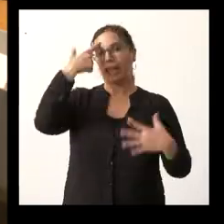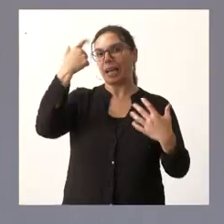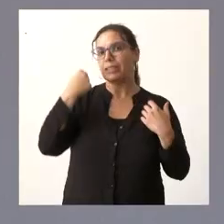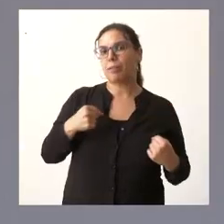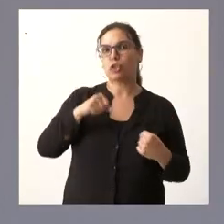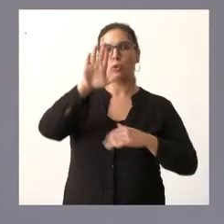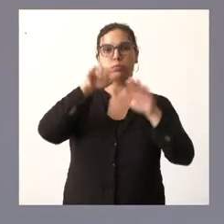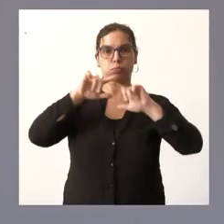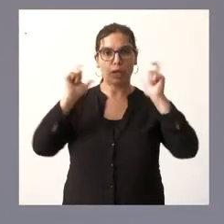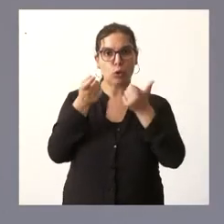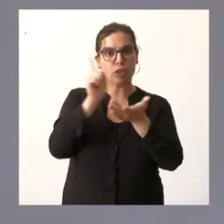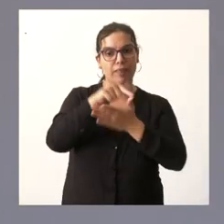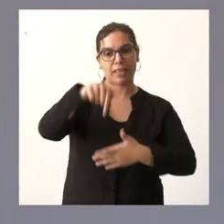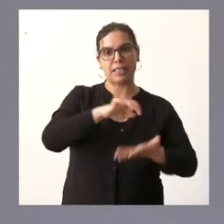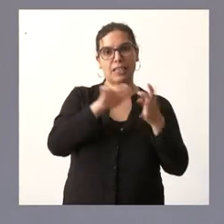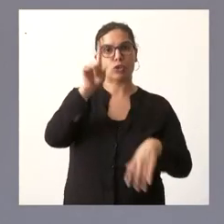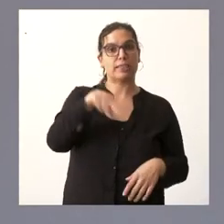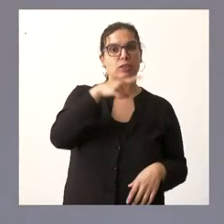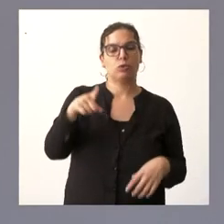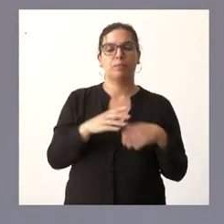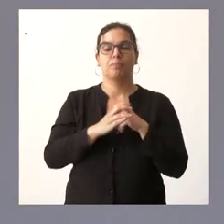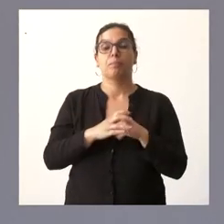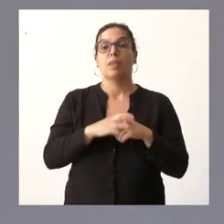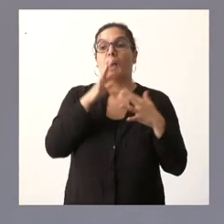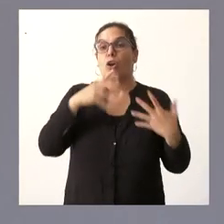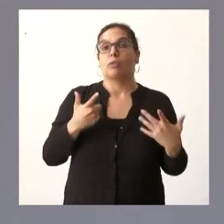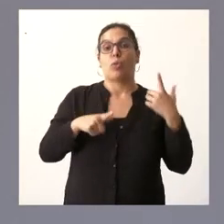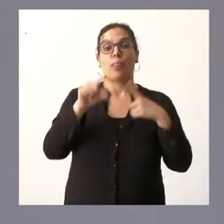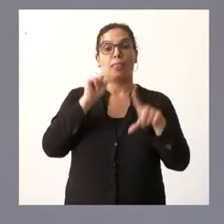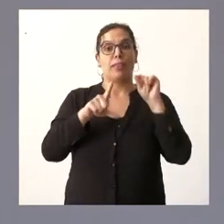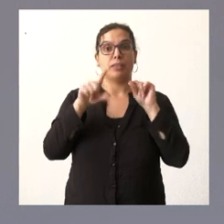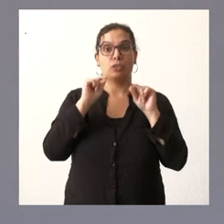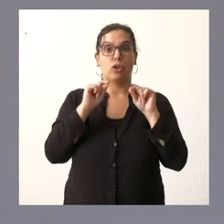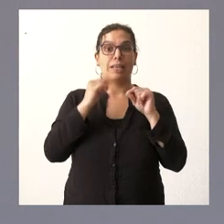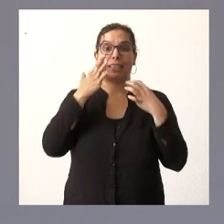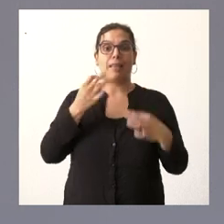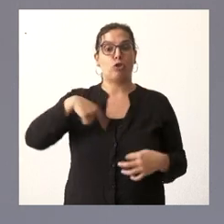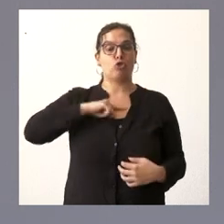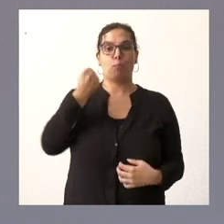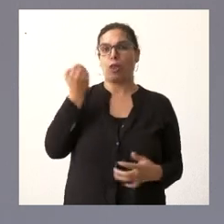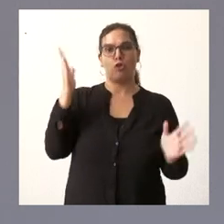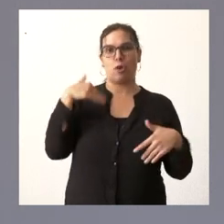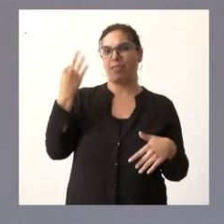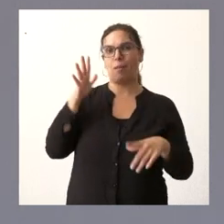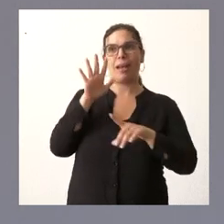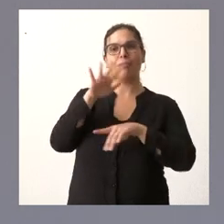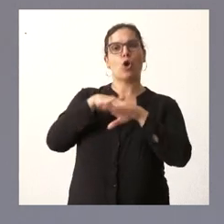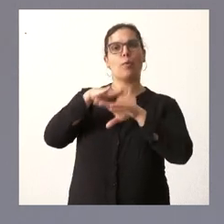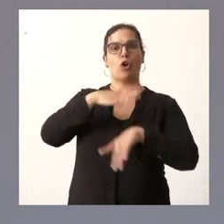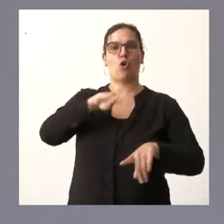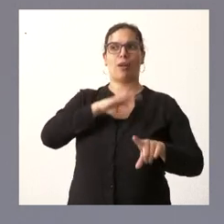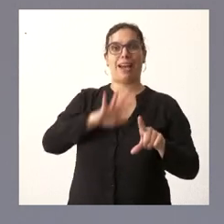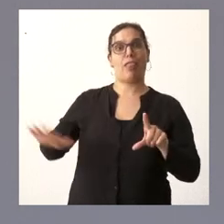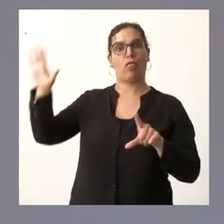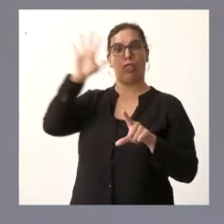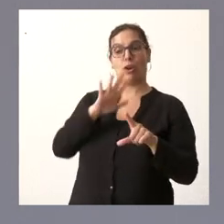Pues actualmente las decisiones que tendrían que plantearse son de contenido nacional la posibilidad como preguntaba antes